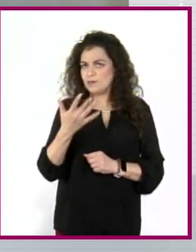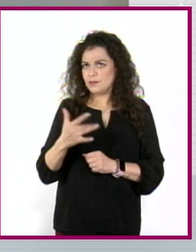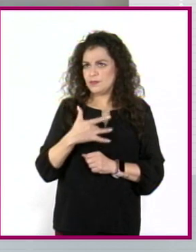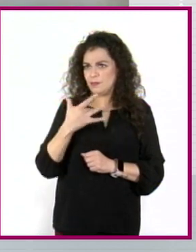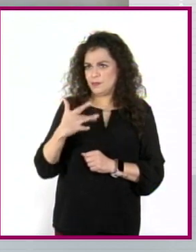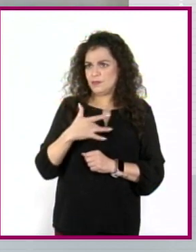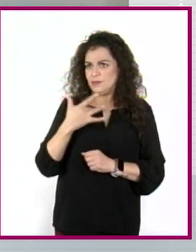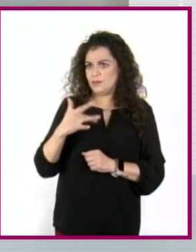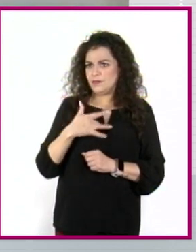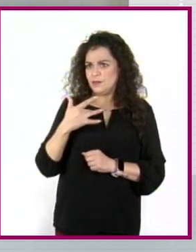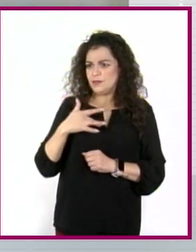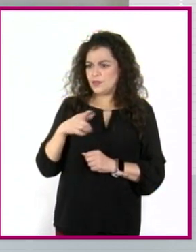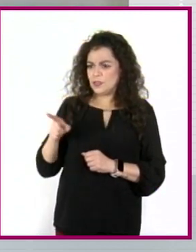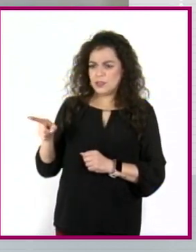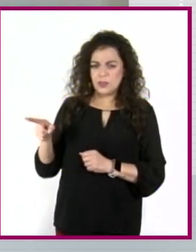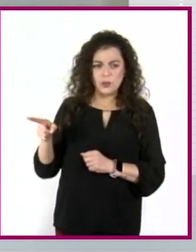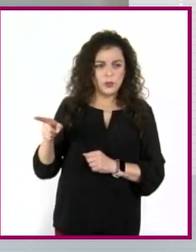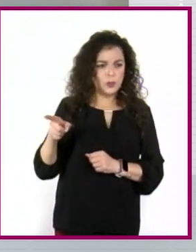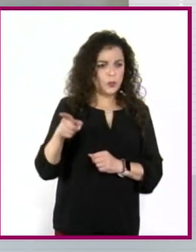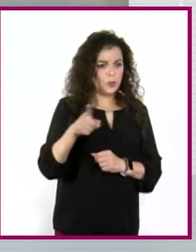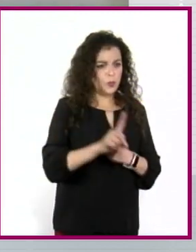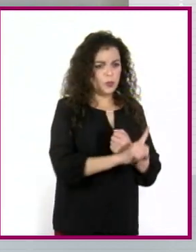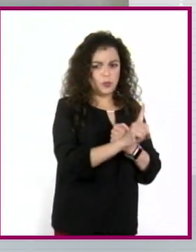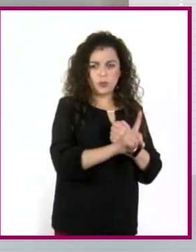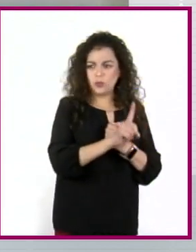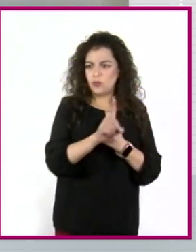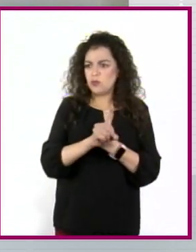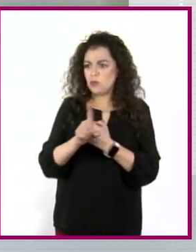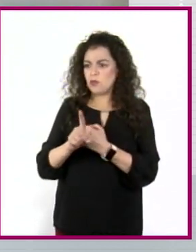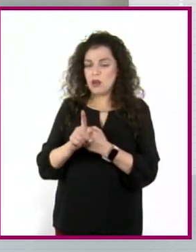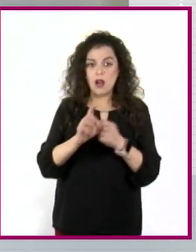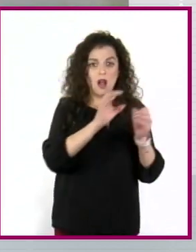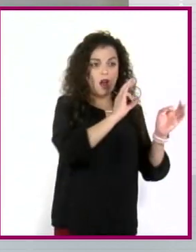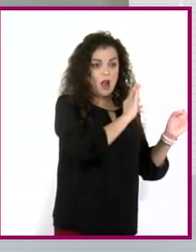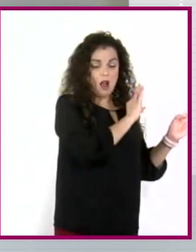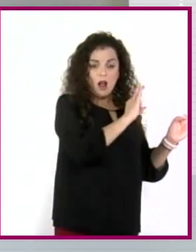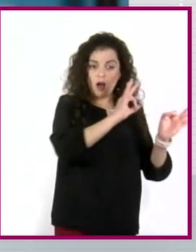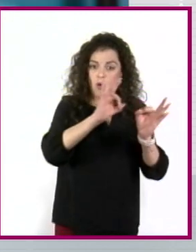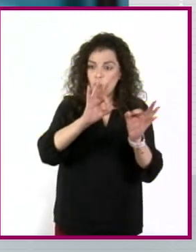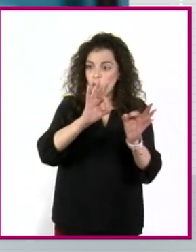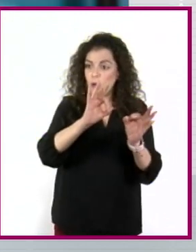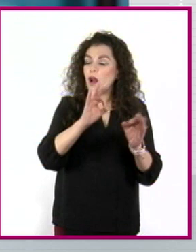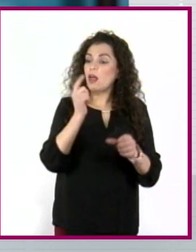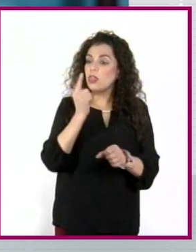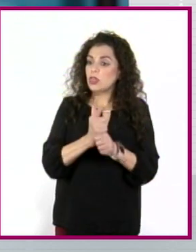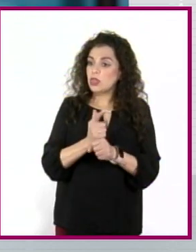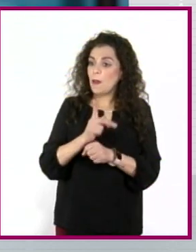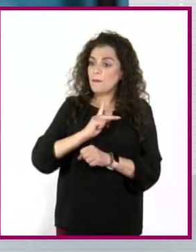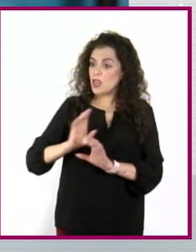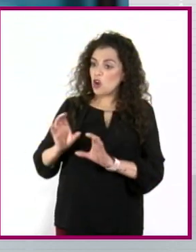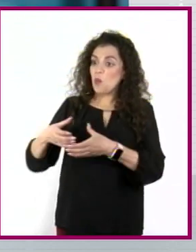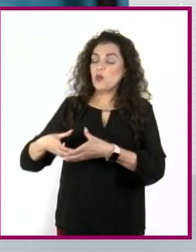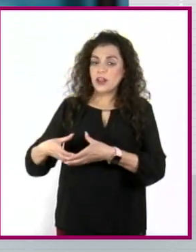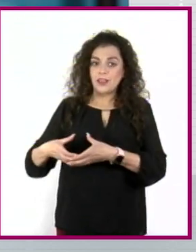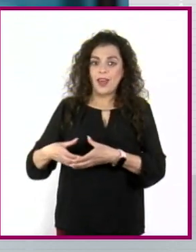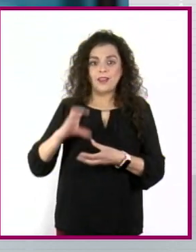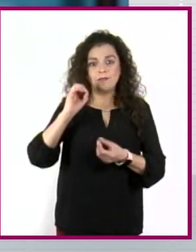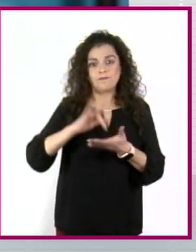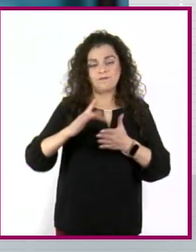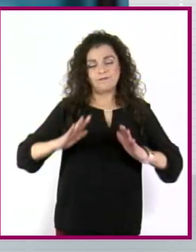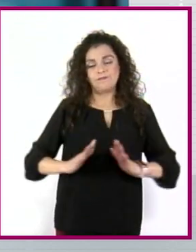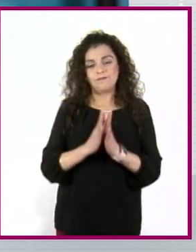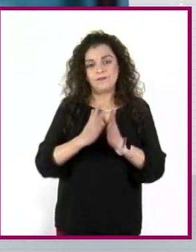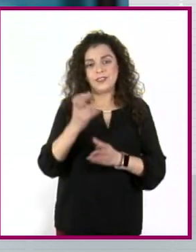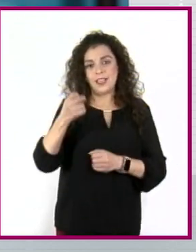a todos estos problemas que están permeando su comunidad. Rubén, muchas gracias por compartirnos esta